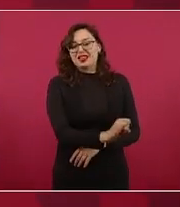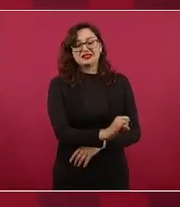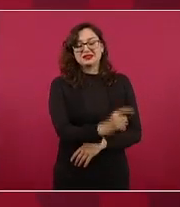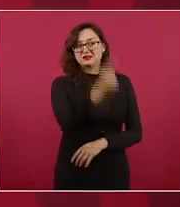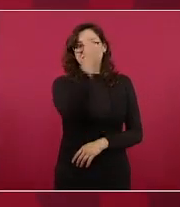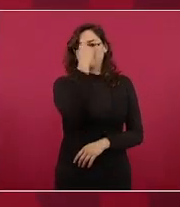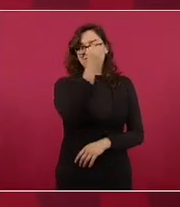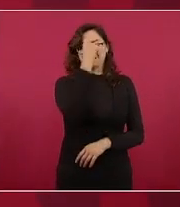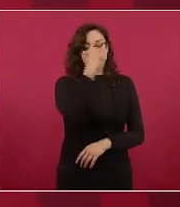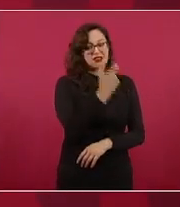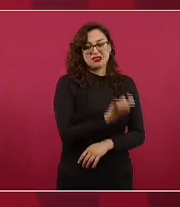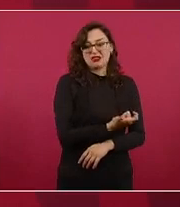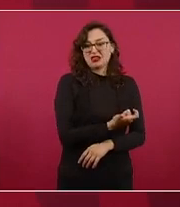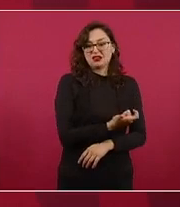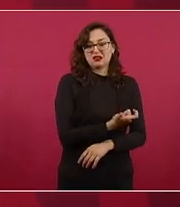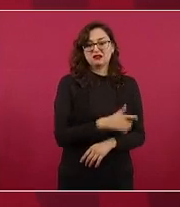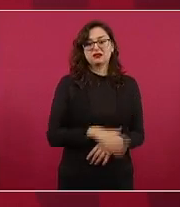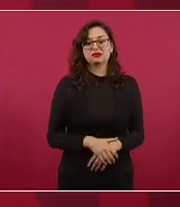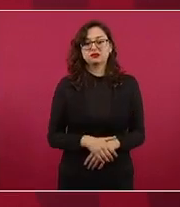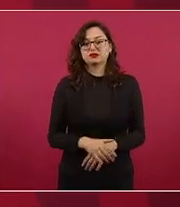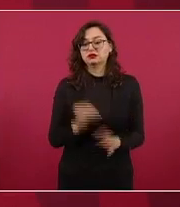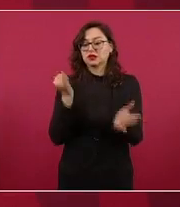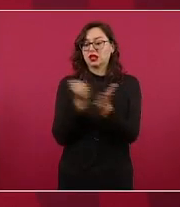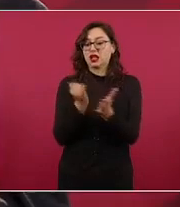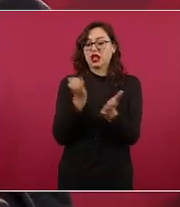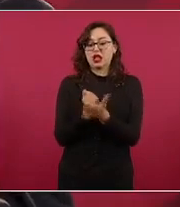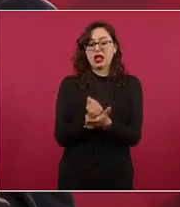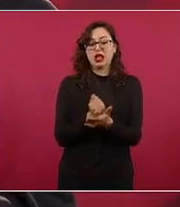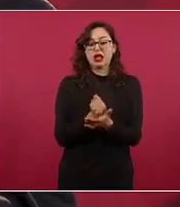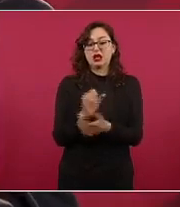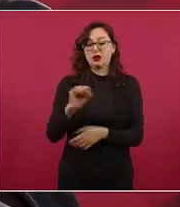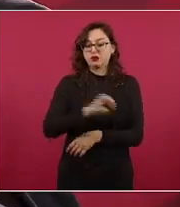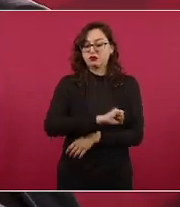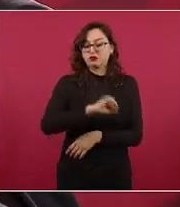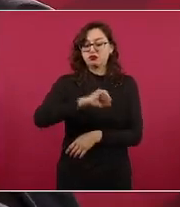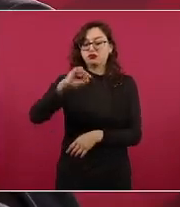que les digo de que a ver hay inflación suban las tasas